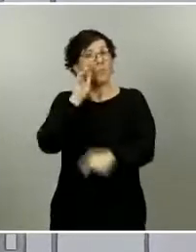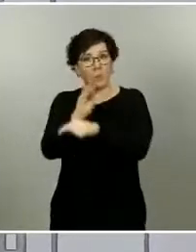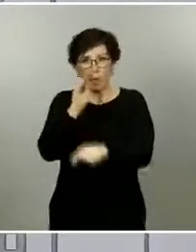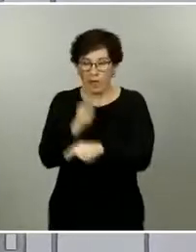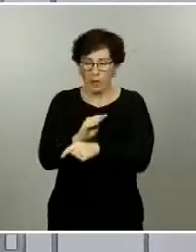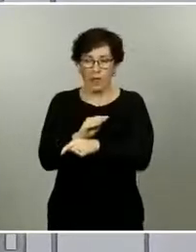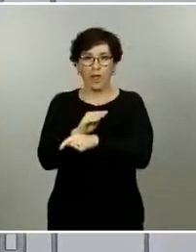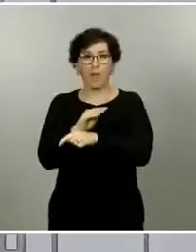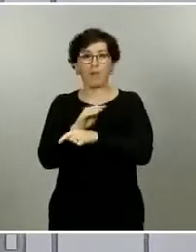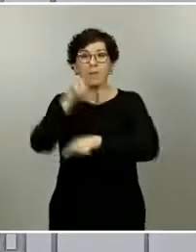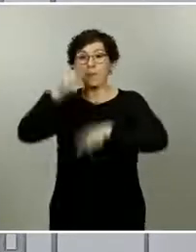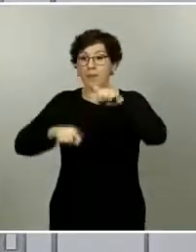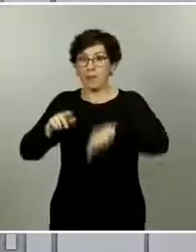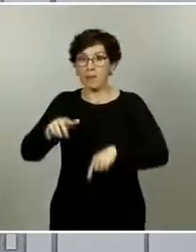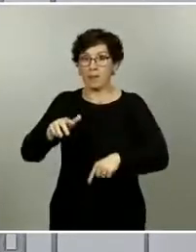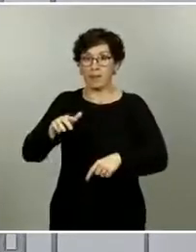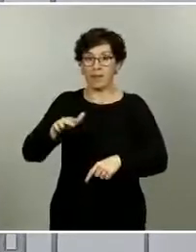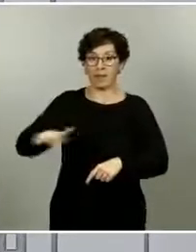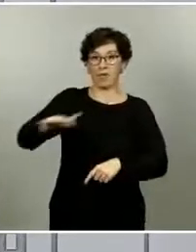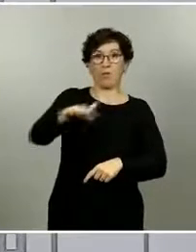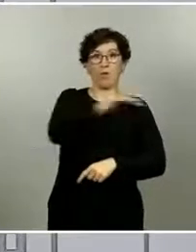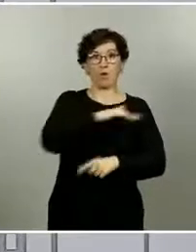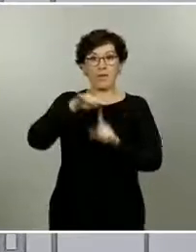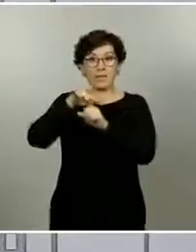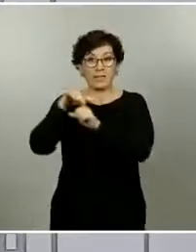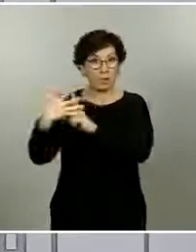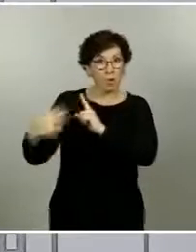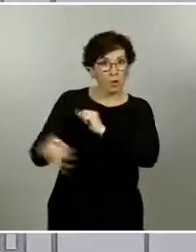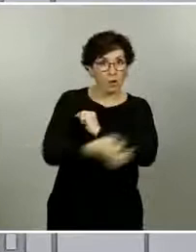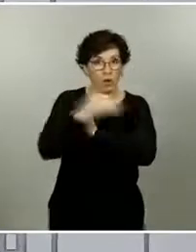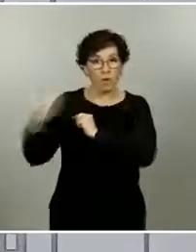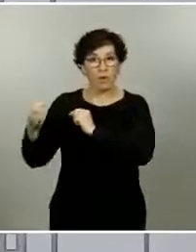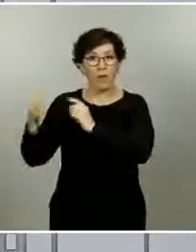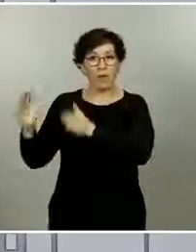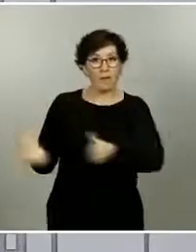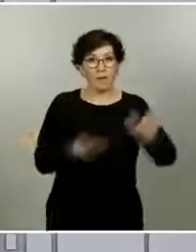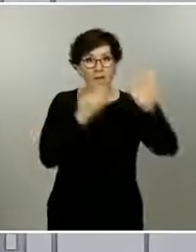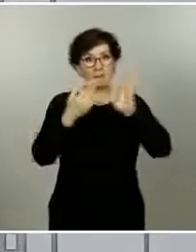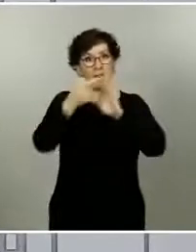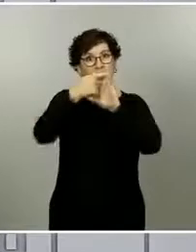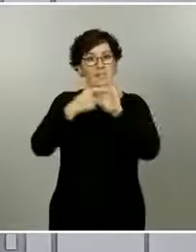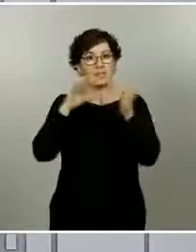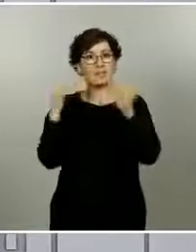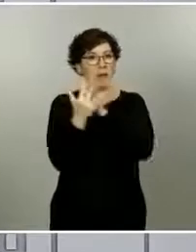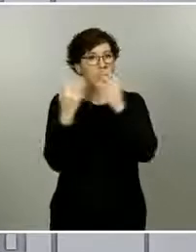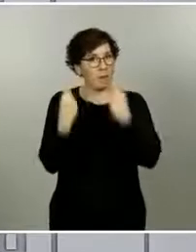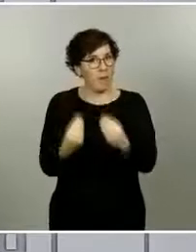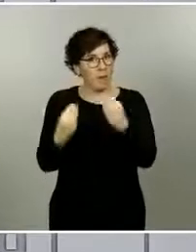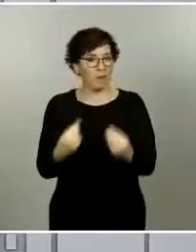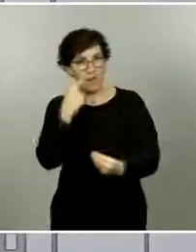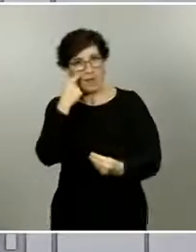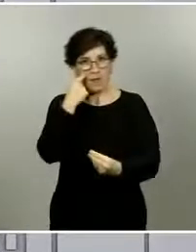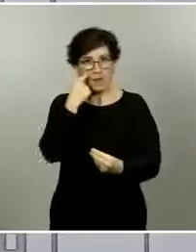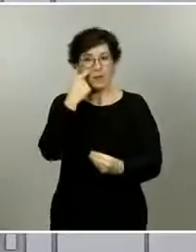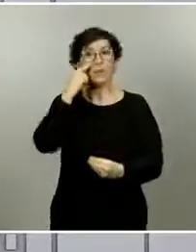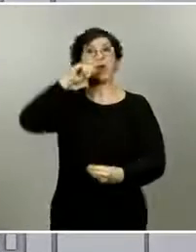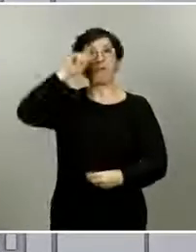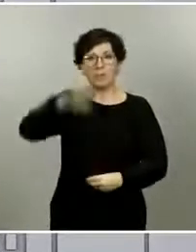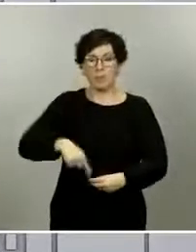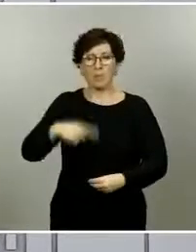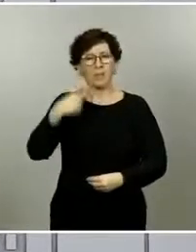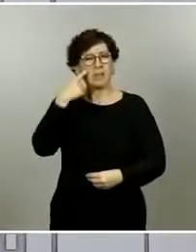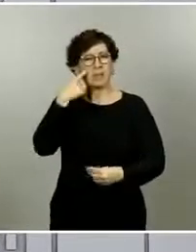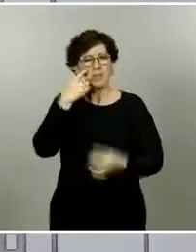progresiva en las zonas donde se establezcan la situación adecuada para poder hacerlo y tener, sobre todo, una